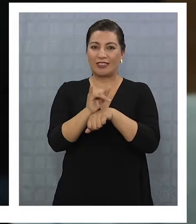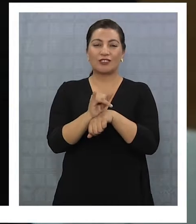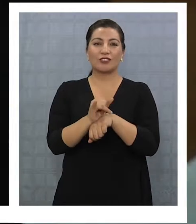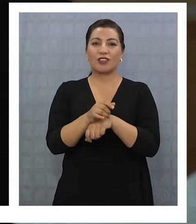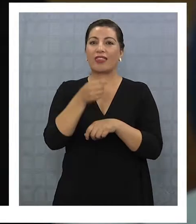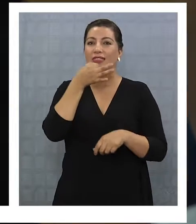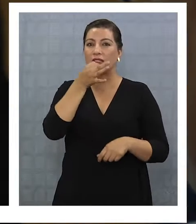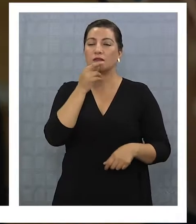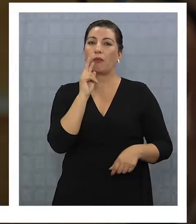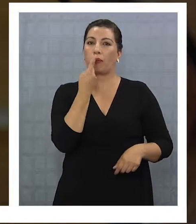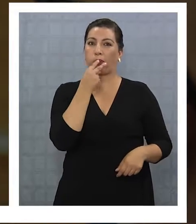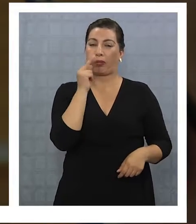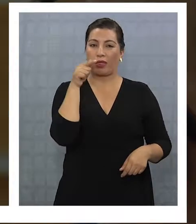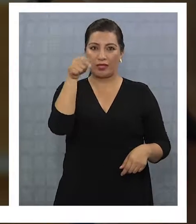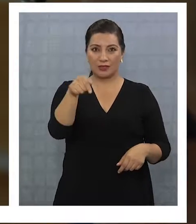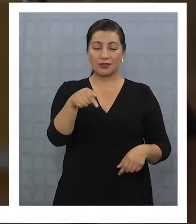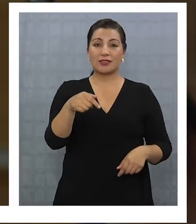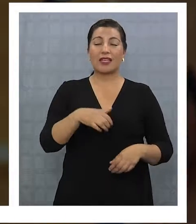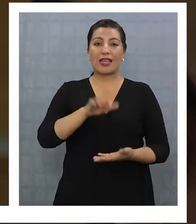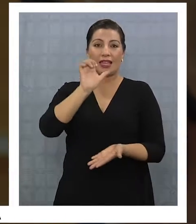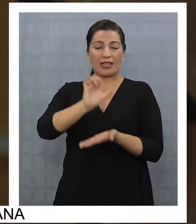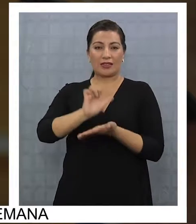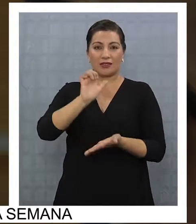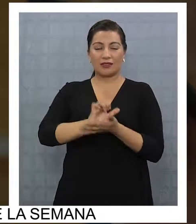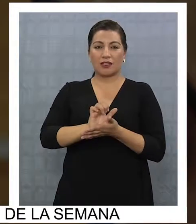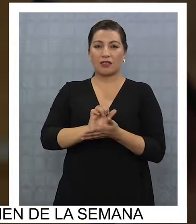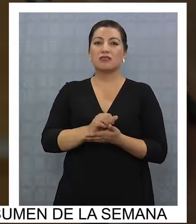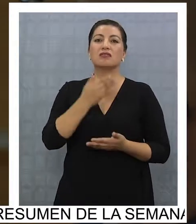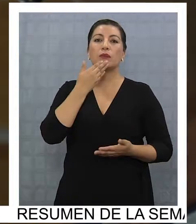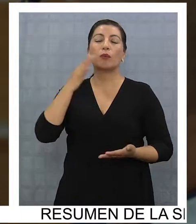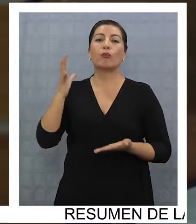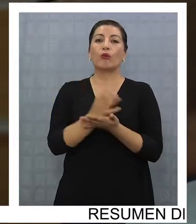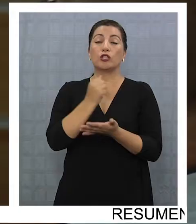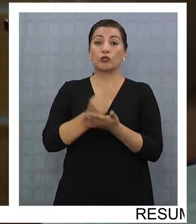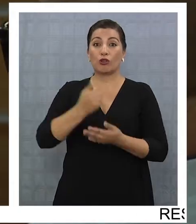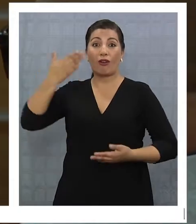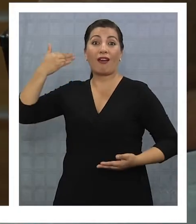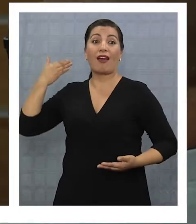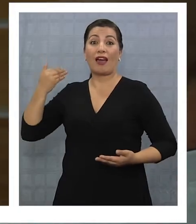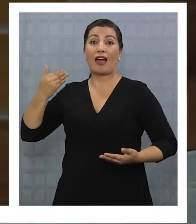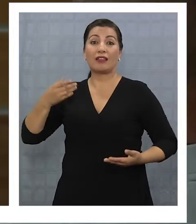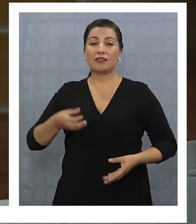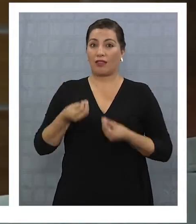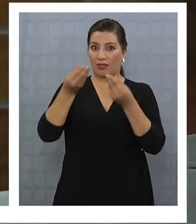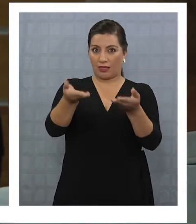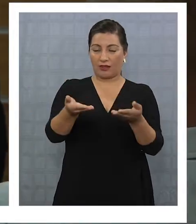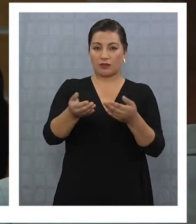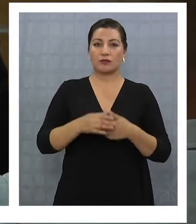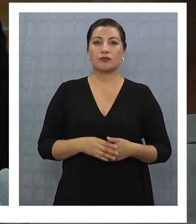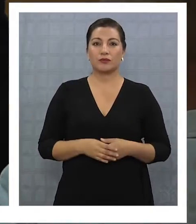exigido por el Consejo de Defensa del Estado por las remuneraciones asignadas sin el respaldo legal.